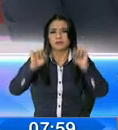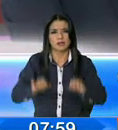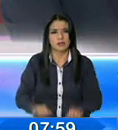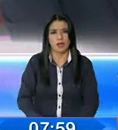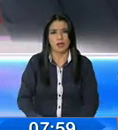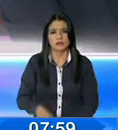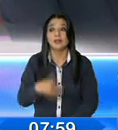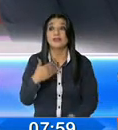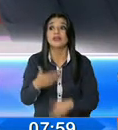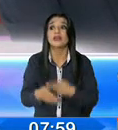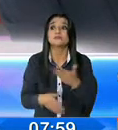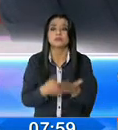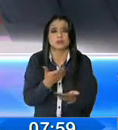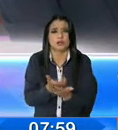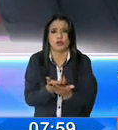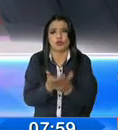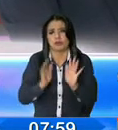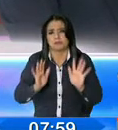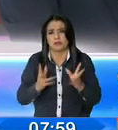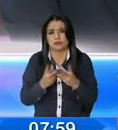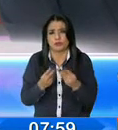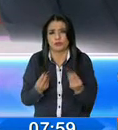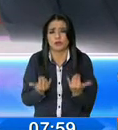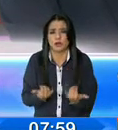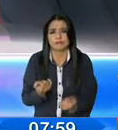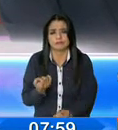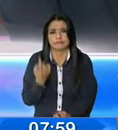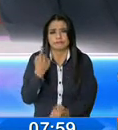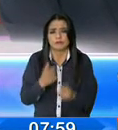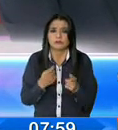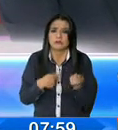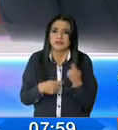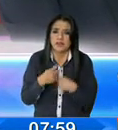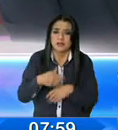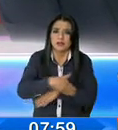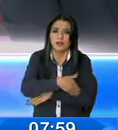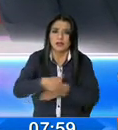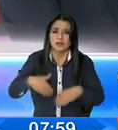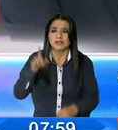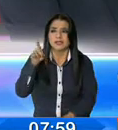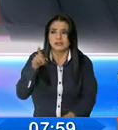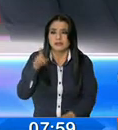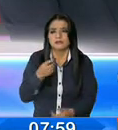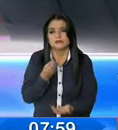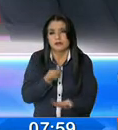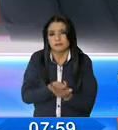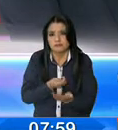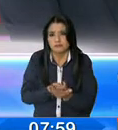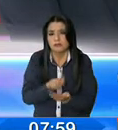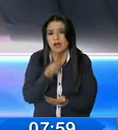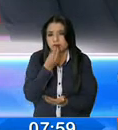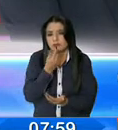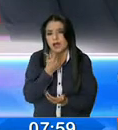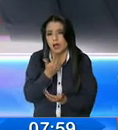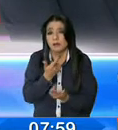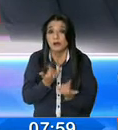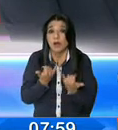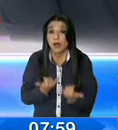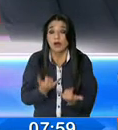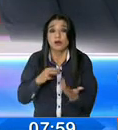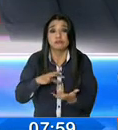economía, porque entendemos. Entendemos también que personas que salen a vender a las calles es porque necesitan, pero se pueden acoplar ahora